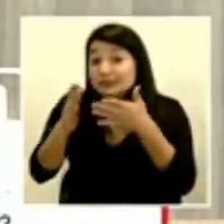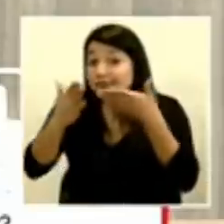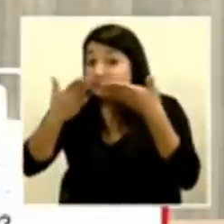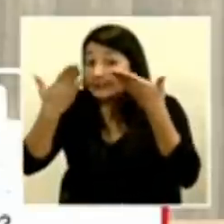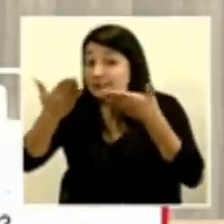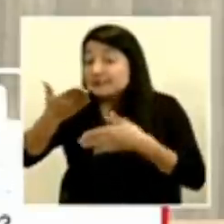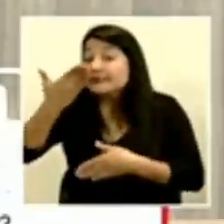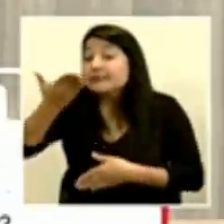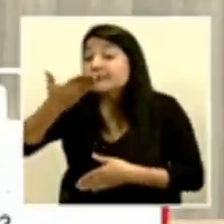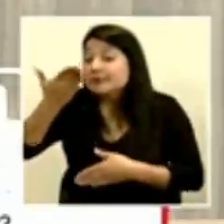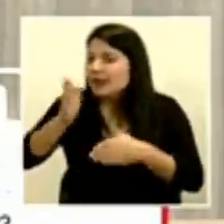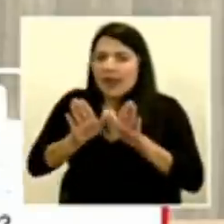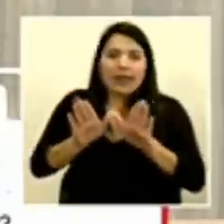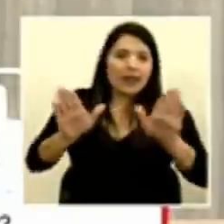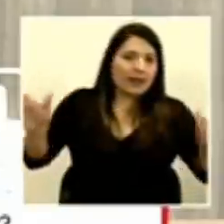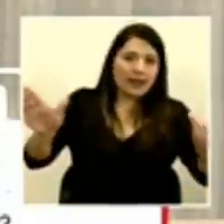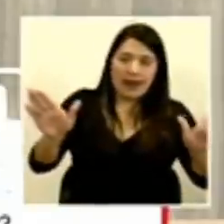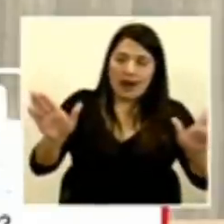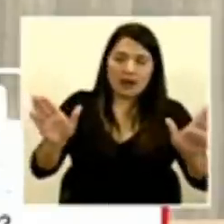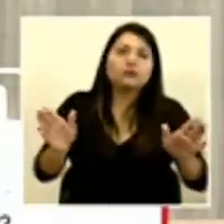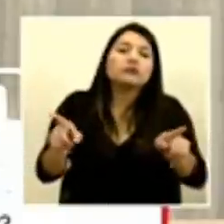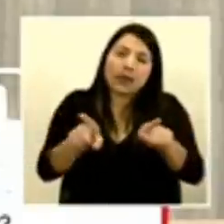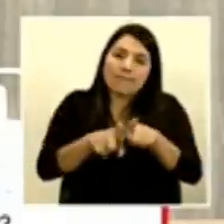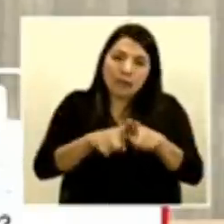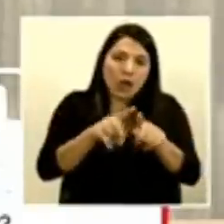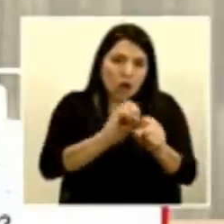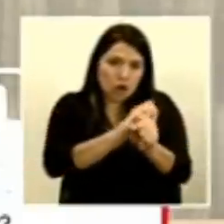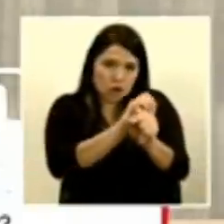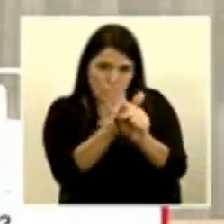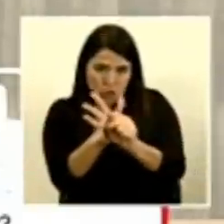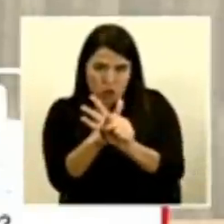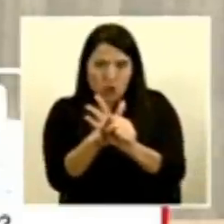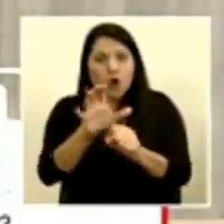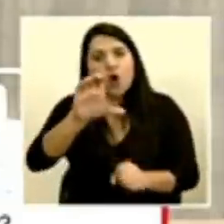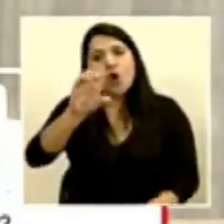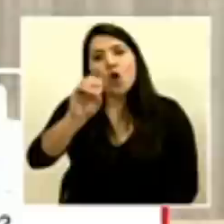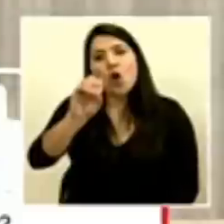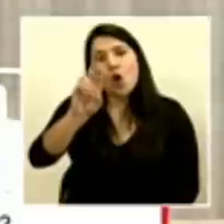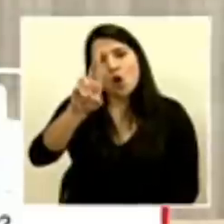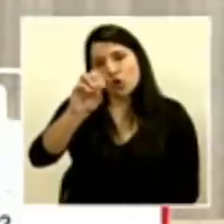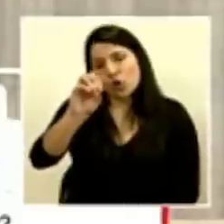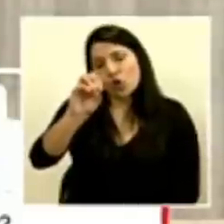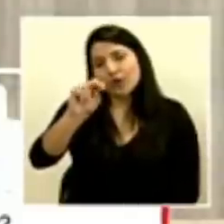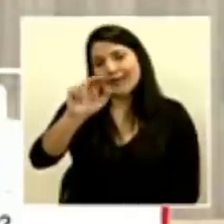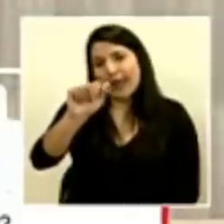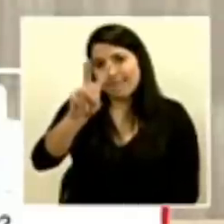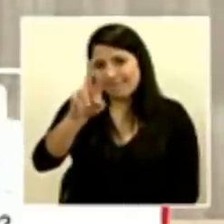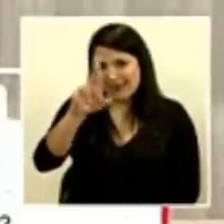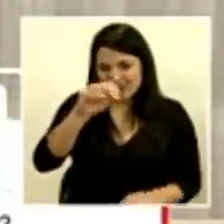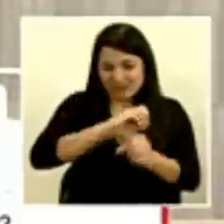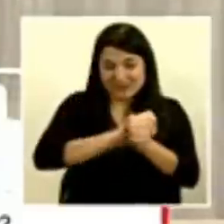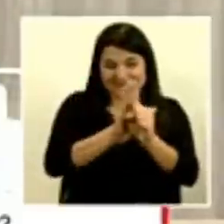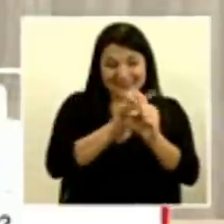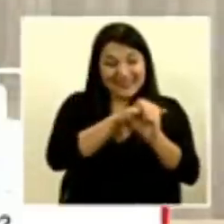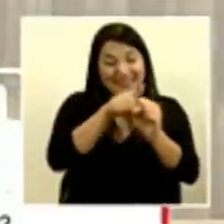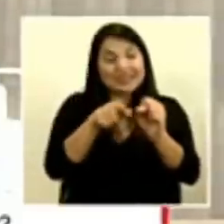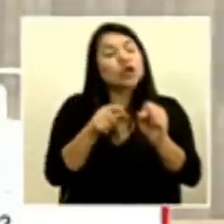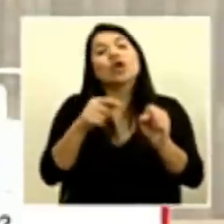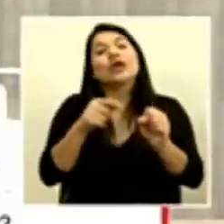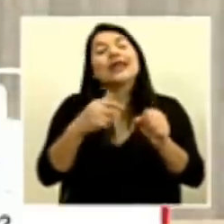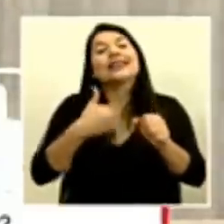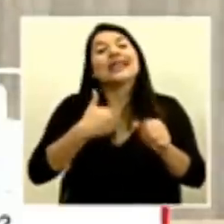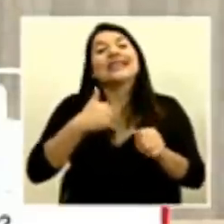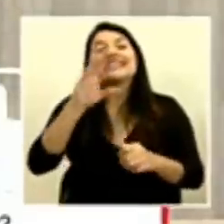general y todos los coronavirus que conocemos hasta el momento, recordemos que hay seis que han logrado transmitirse a los humanos, cuatro que